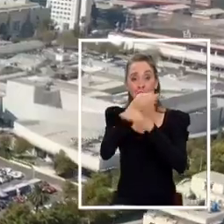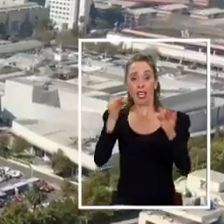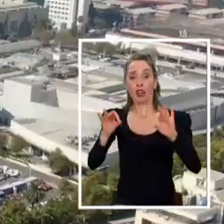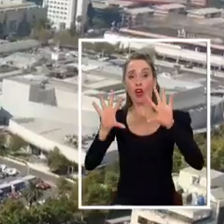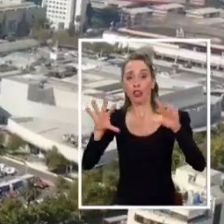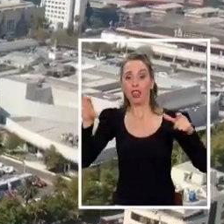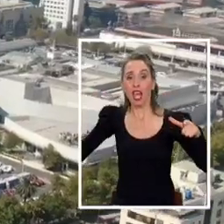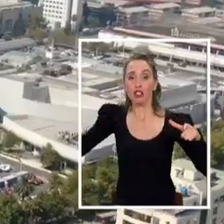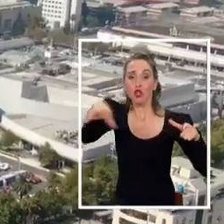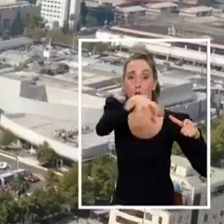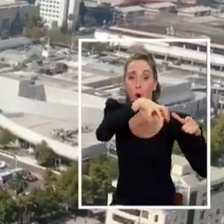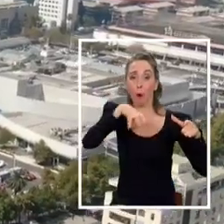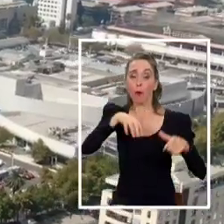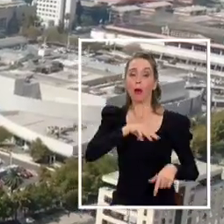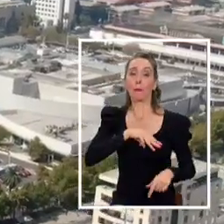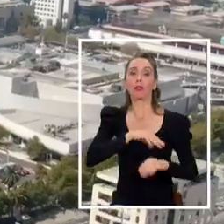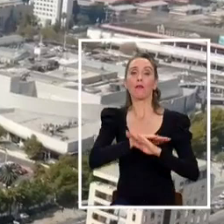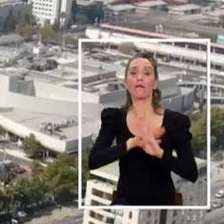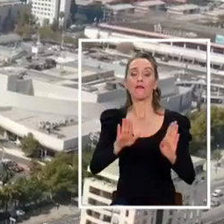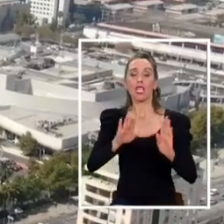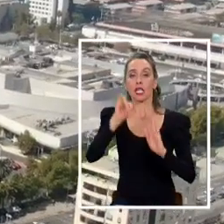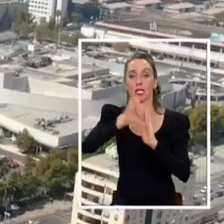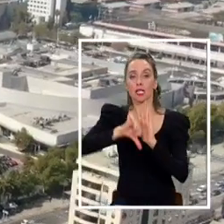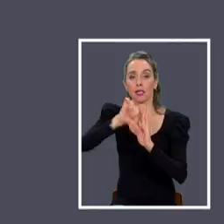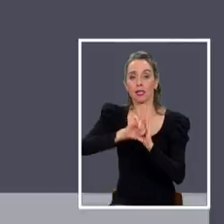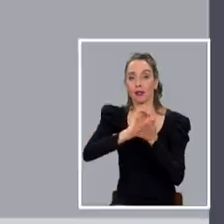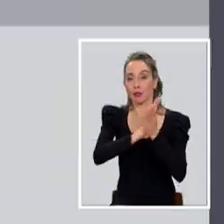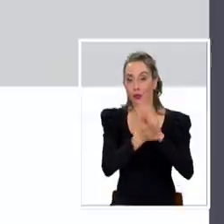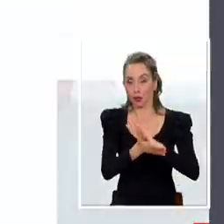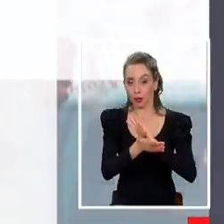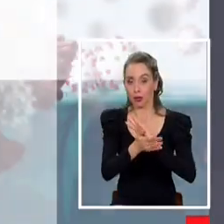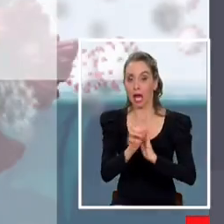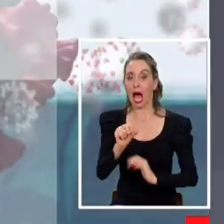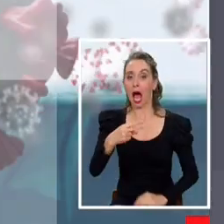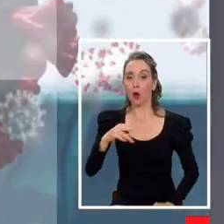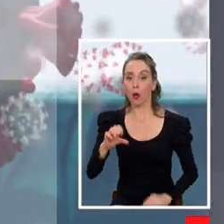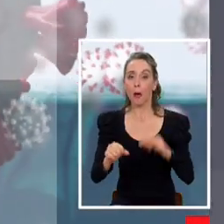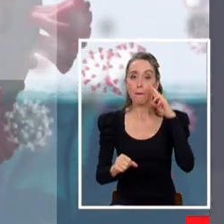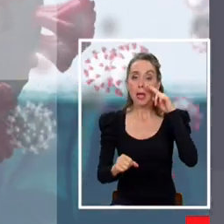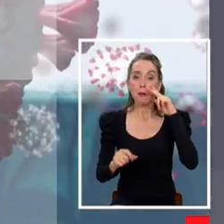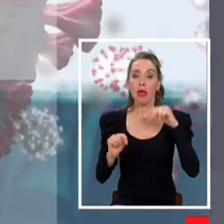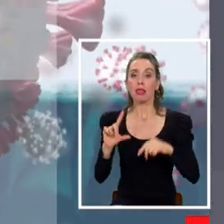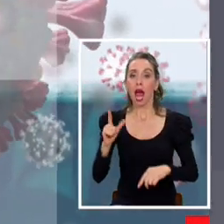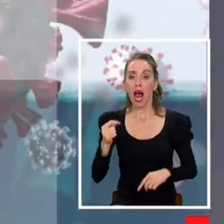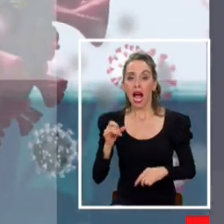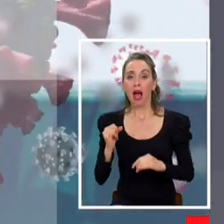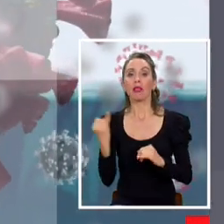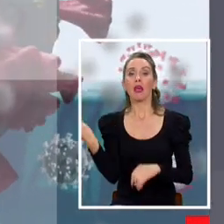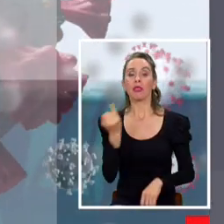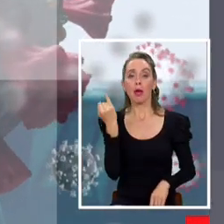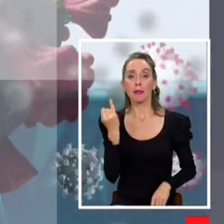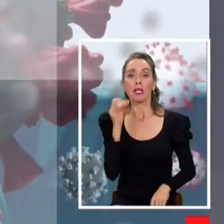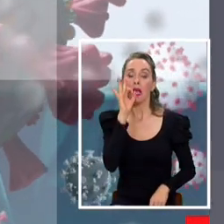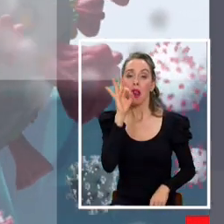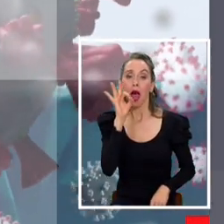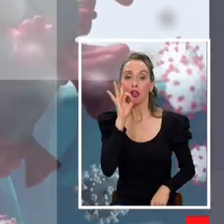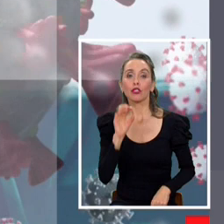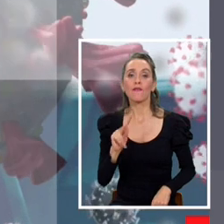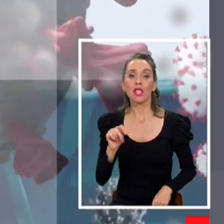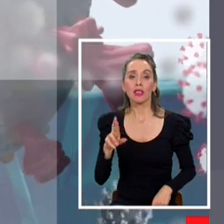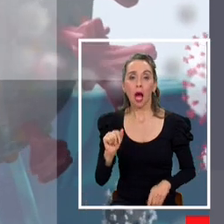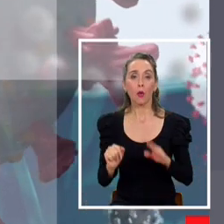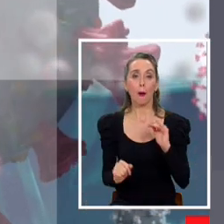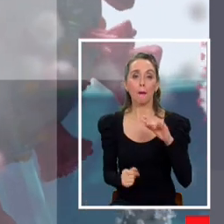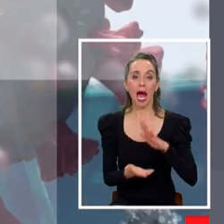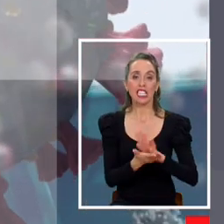comunas de la región metropolitana dejarán el confinamiento total. Alhue, Melipilla, Talagante, Independencia, Las Condes, Vitacura,